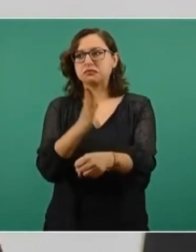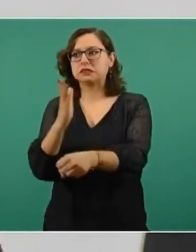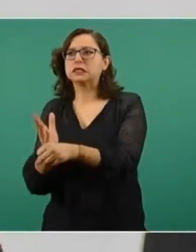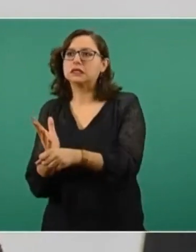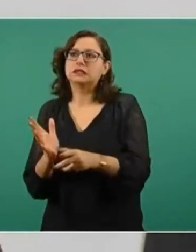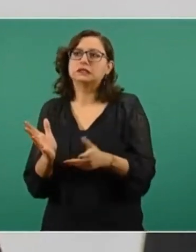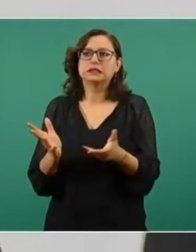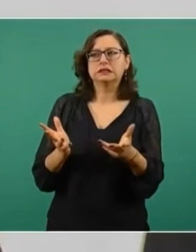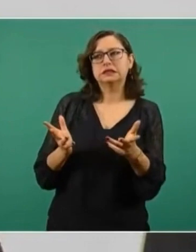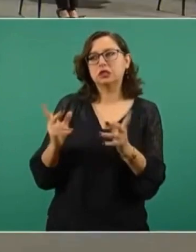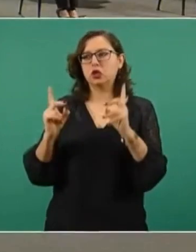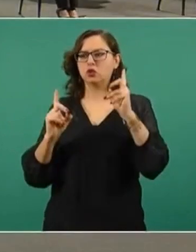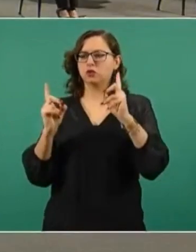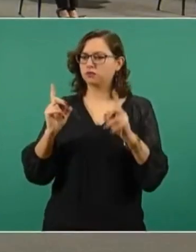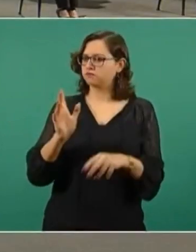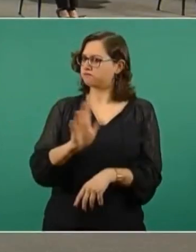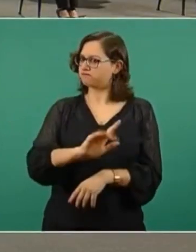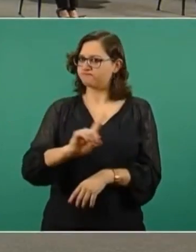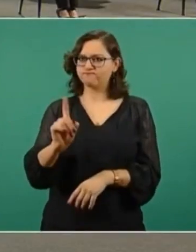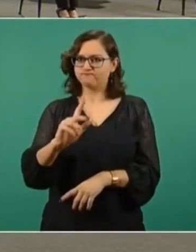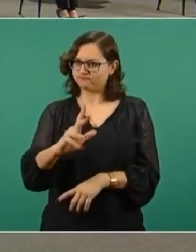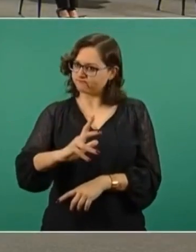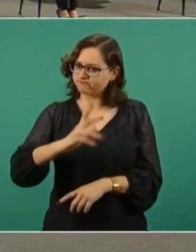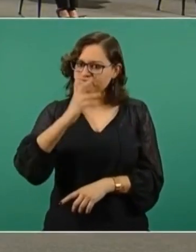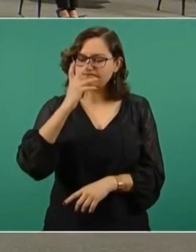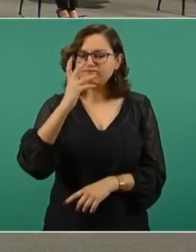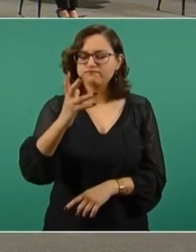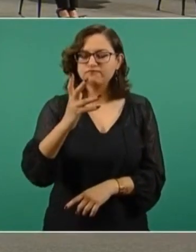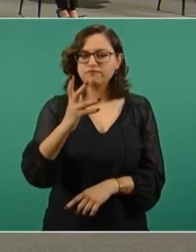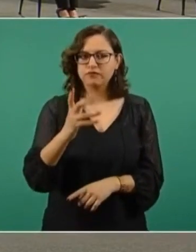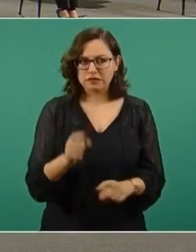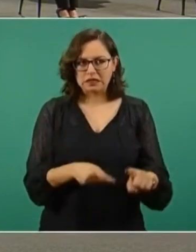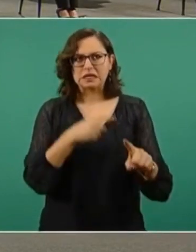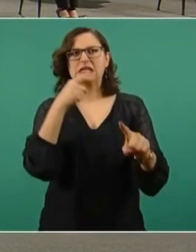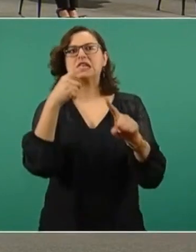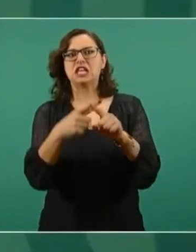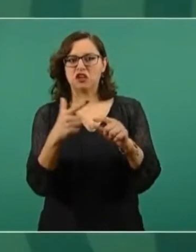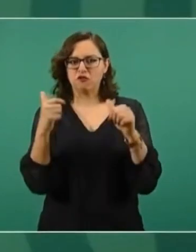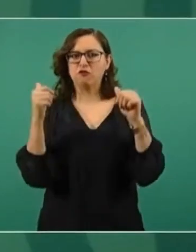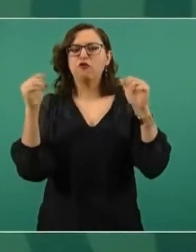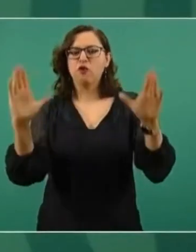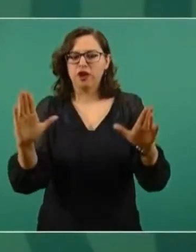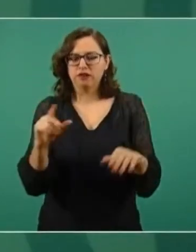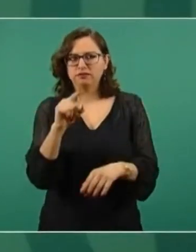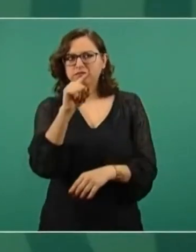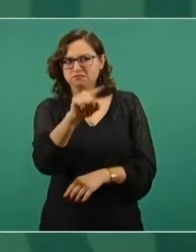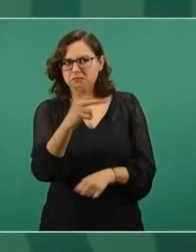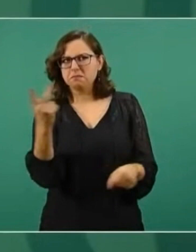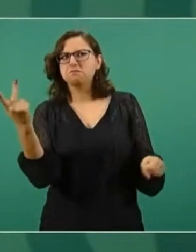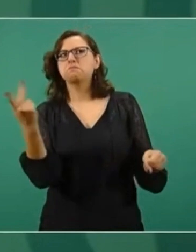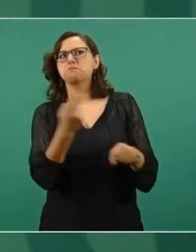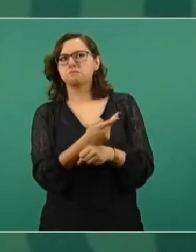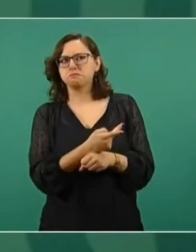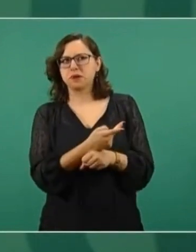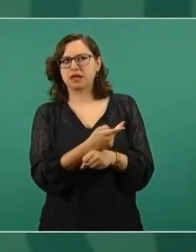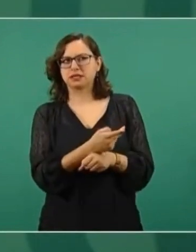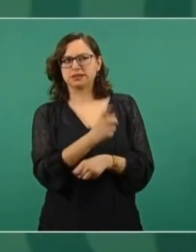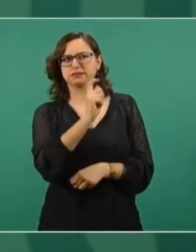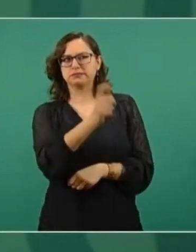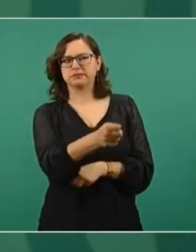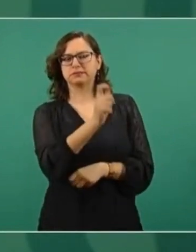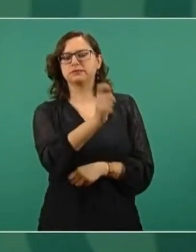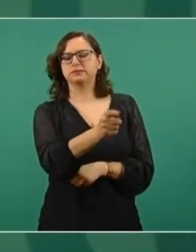buscando conocer la verdad, que fue realmente lo que